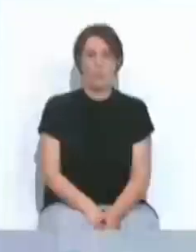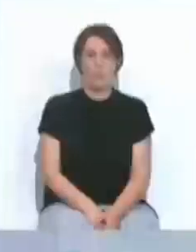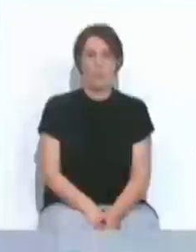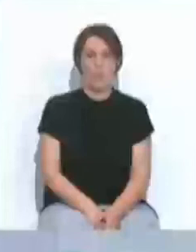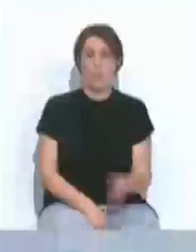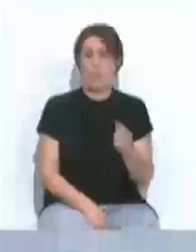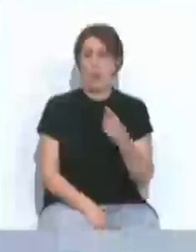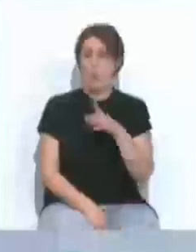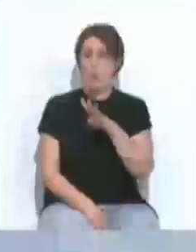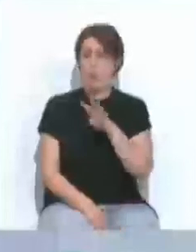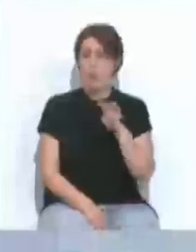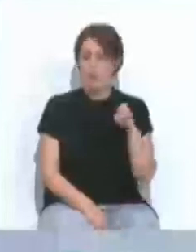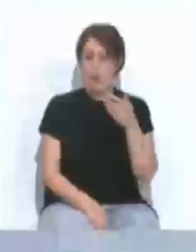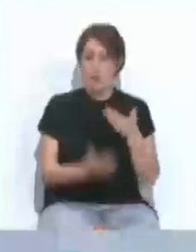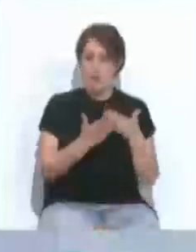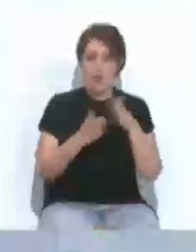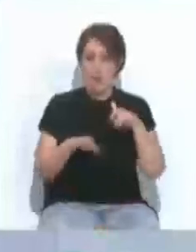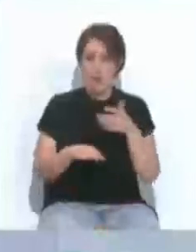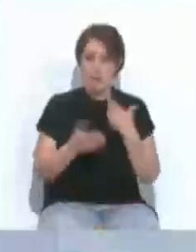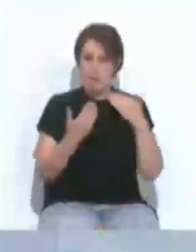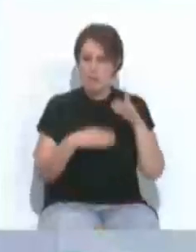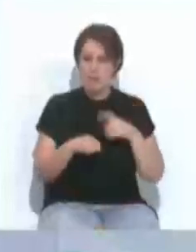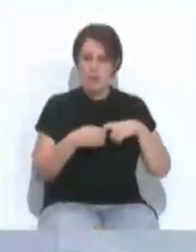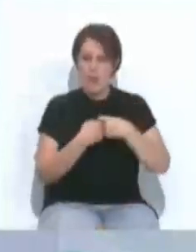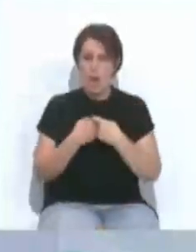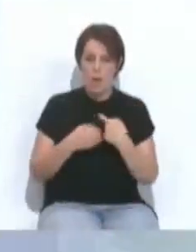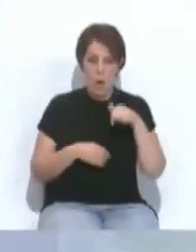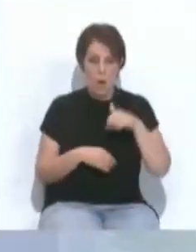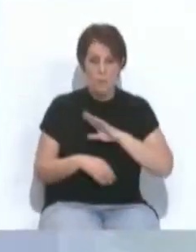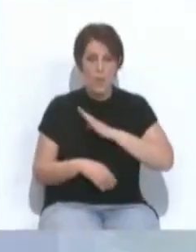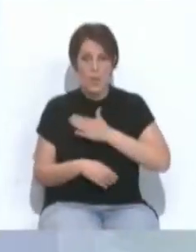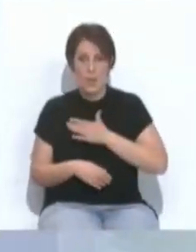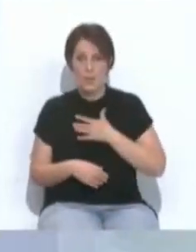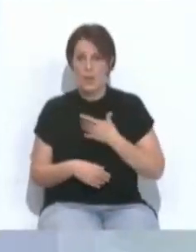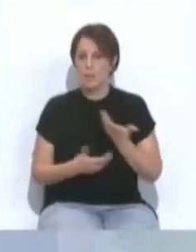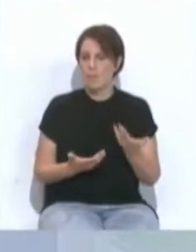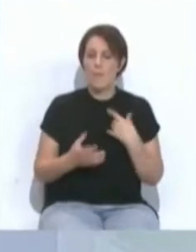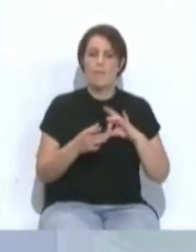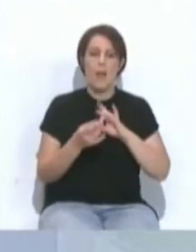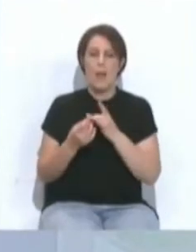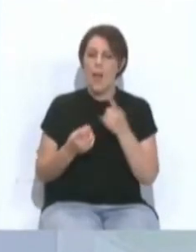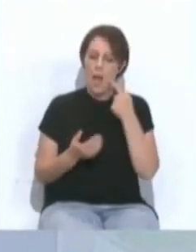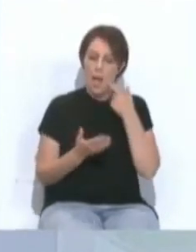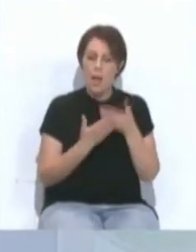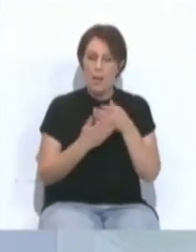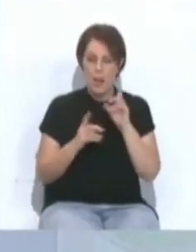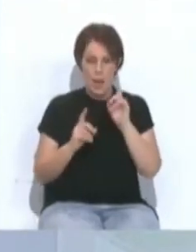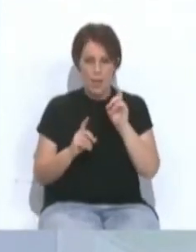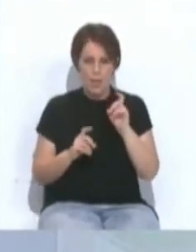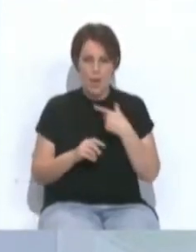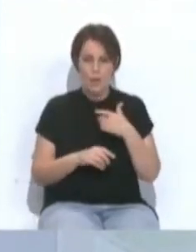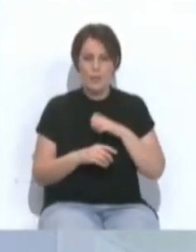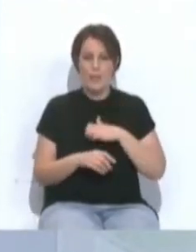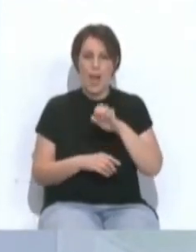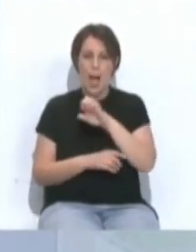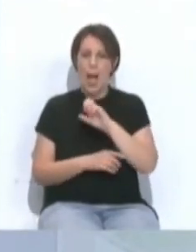Más de 1.400 estudiantes de Cádiz participarán entre la jornada de hoy y mañana en la primera feria de muestras de educación Expo